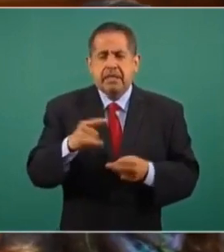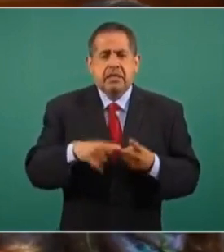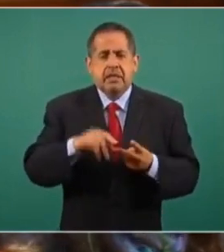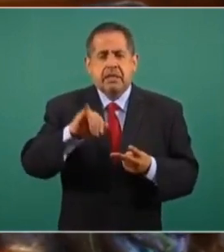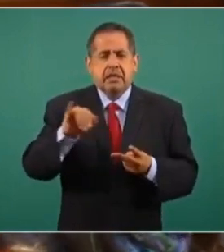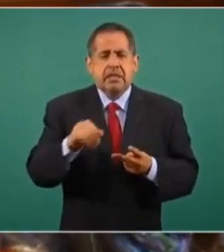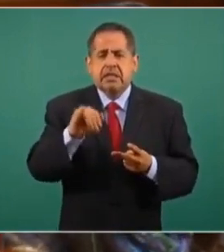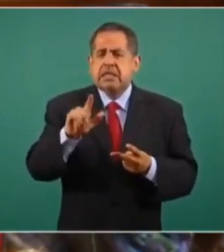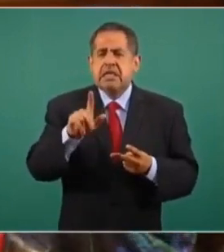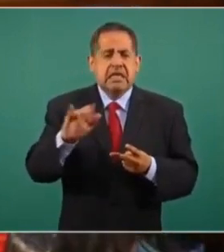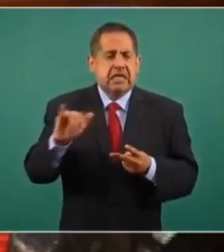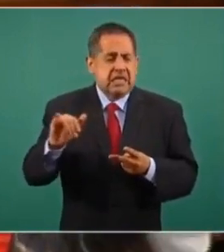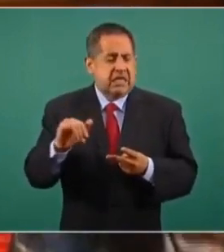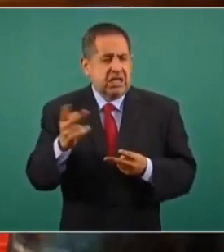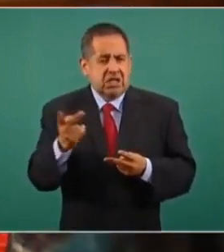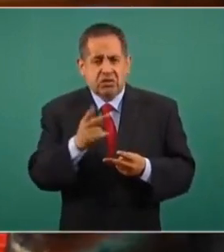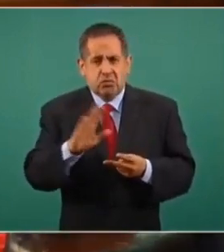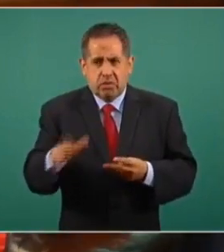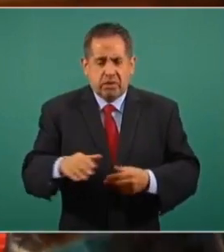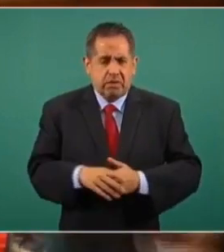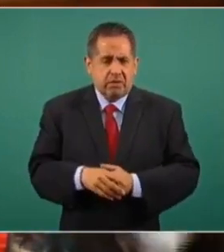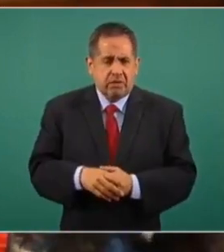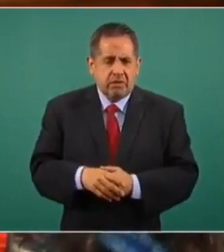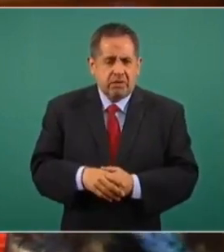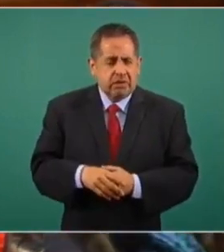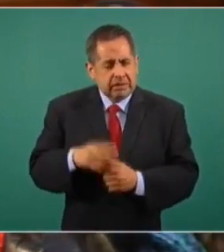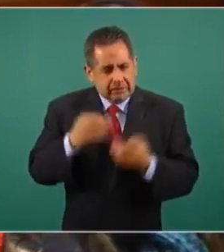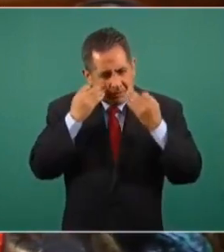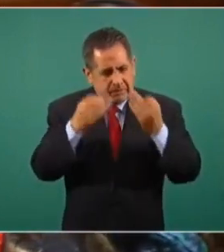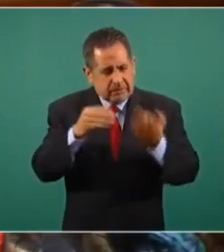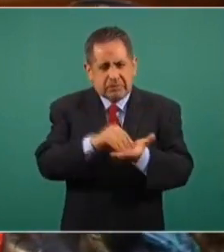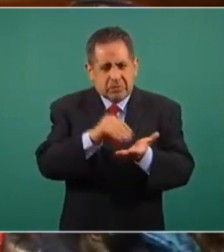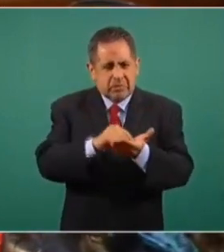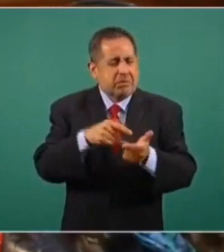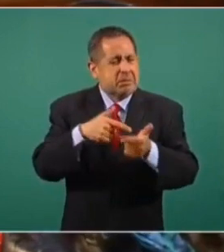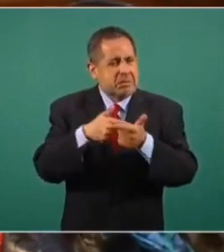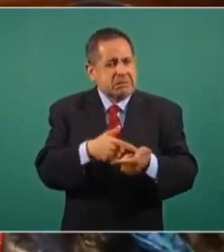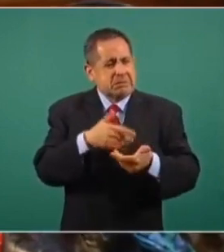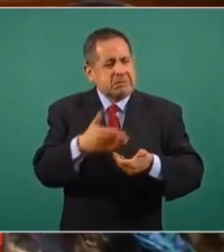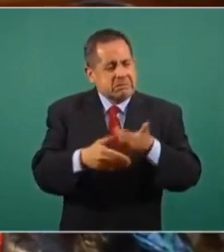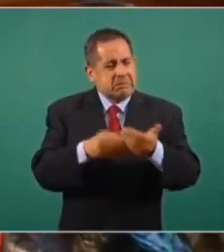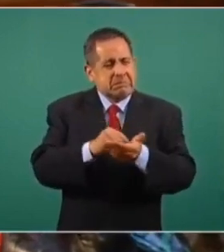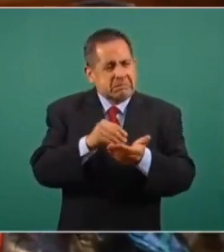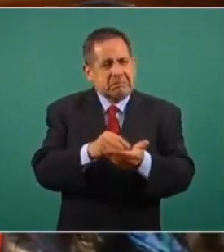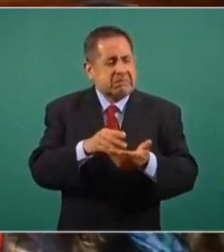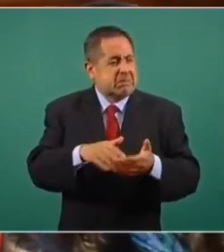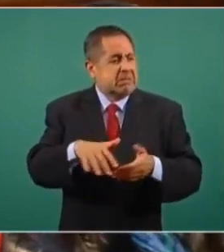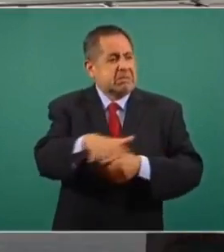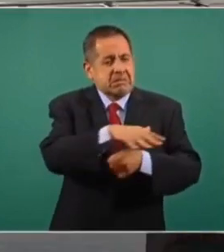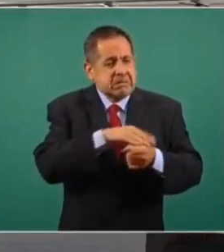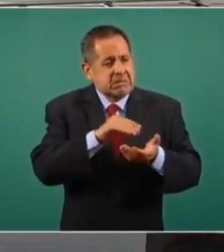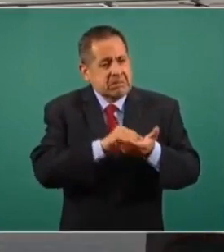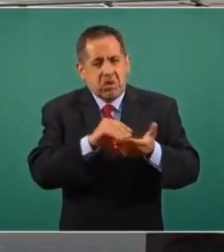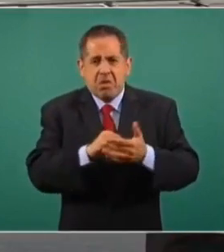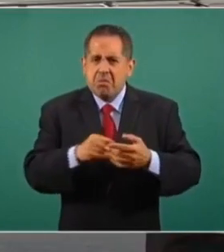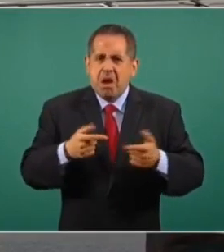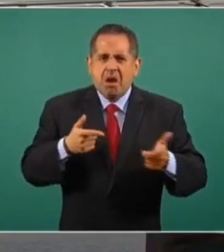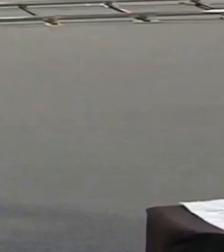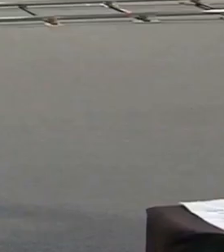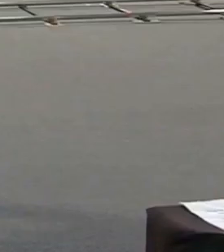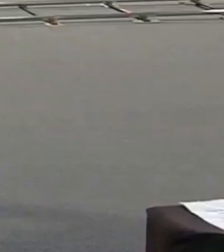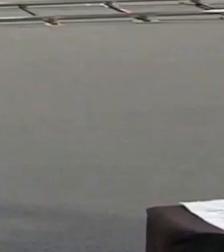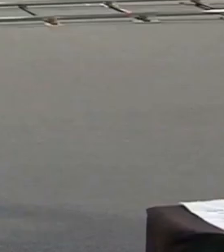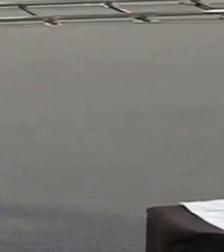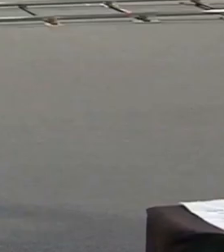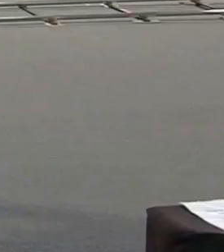Giri Yacola y vemos que esto no para, la región continúa armada con armas